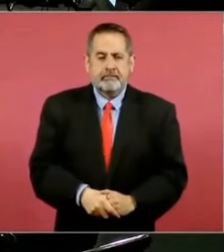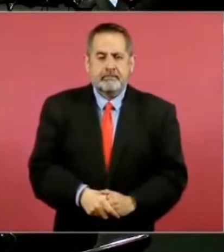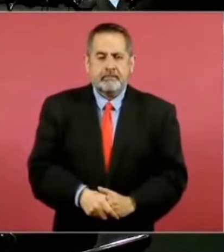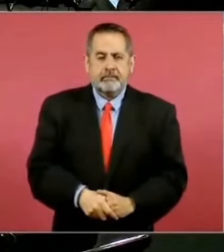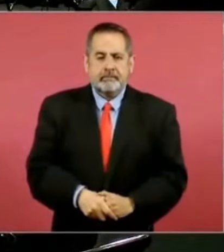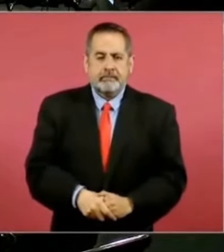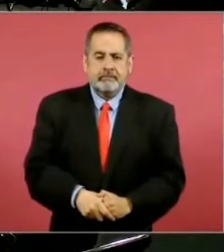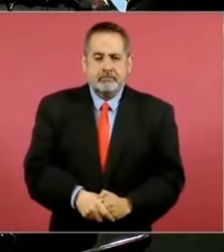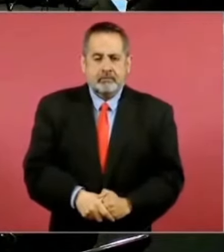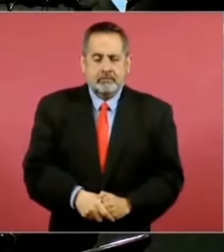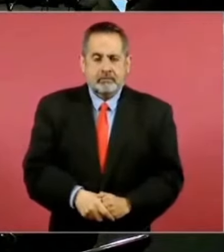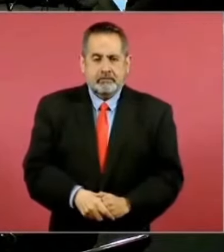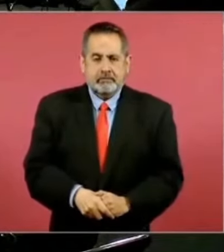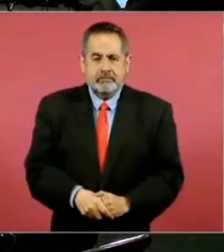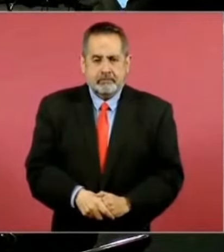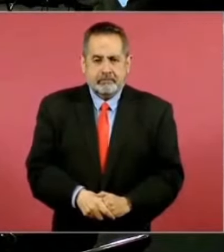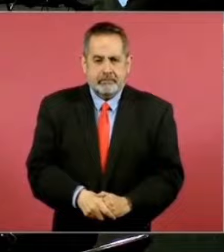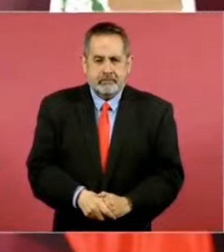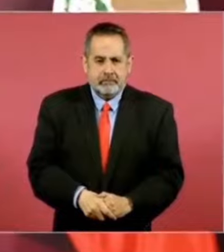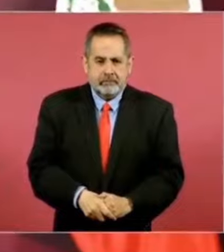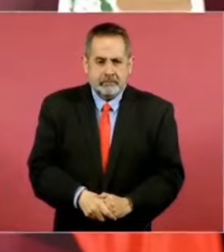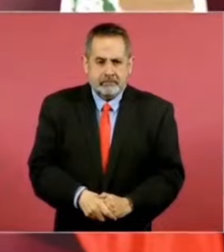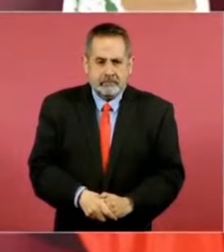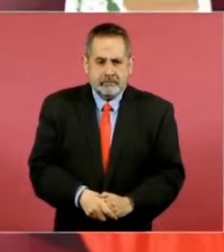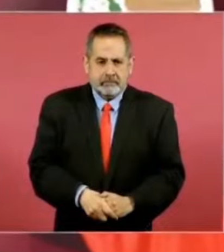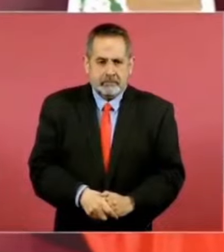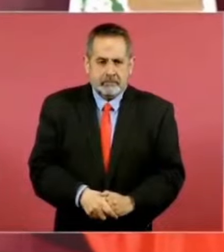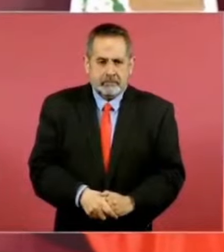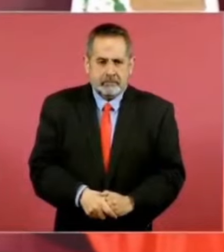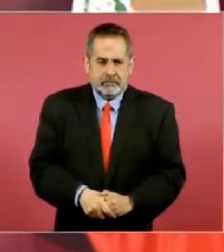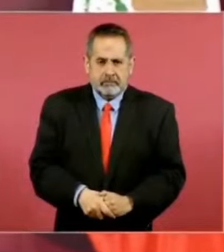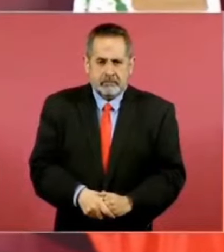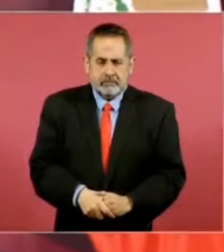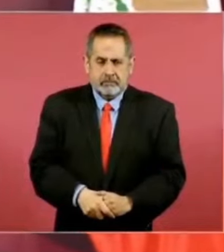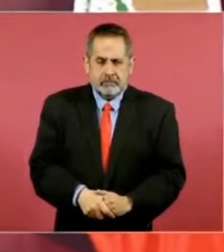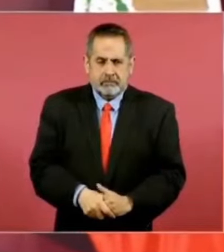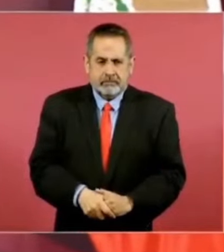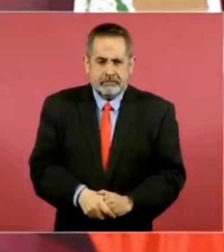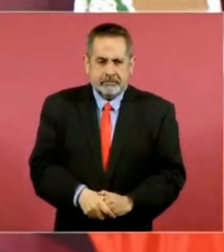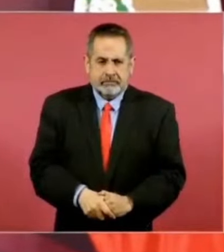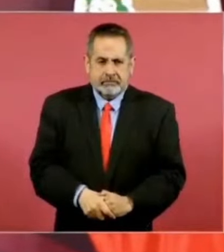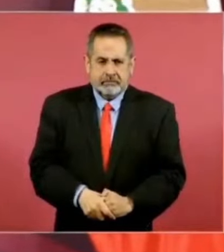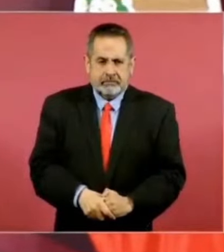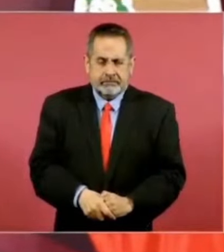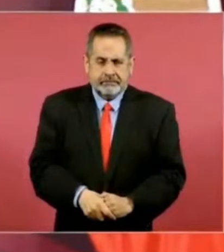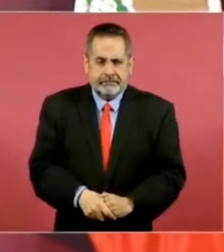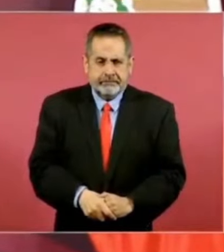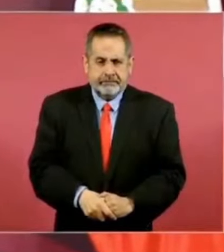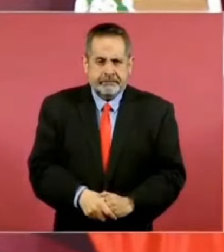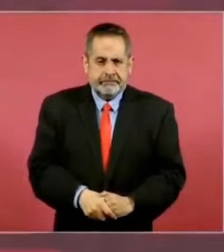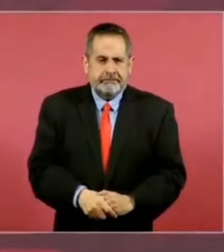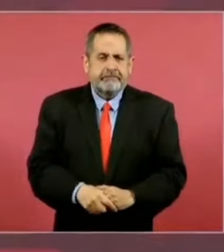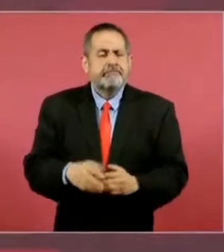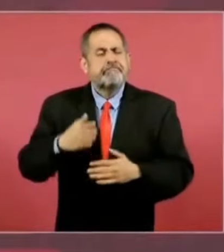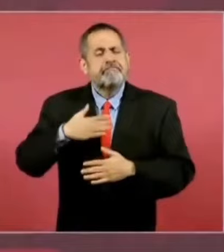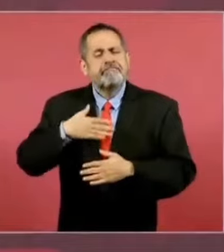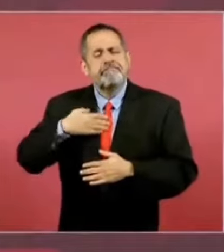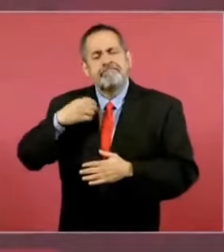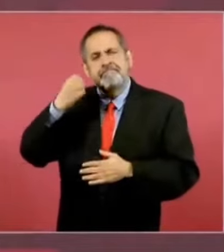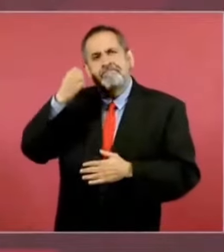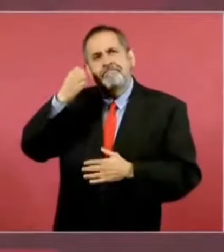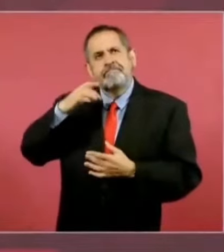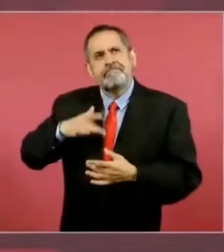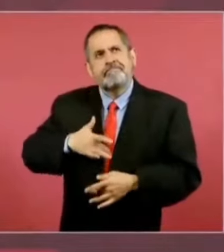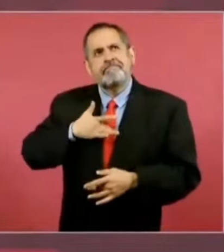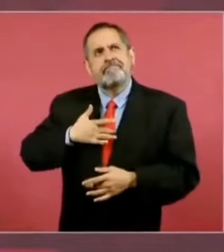Son algunas experiencias, ni